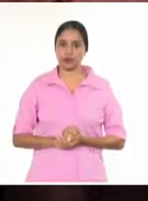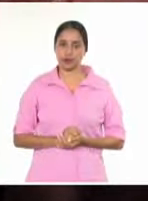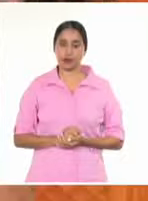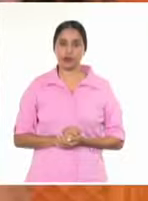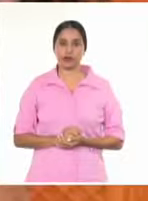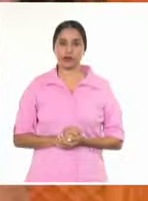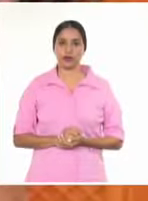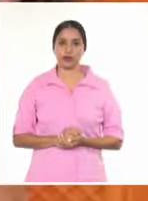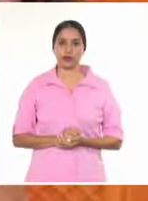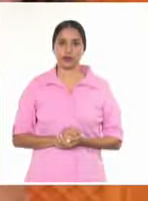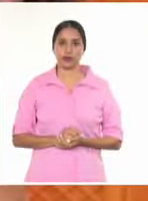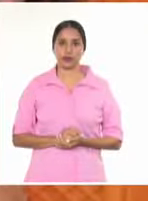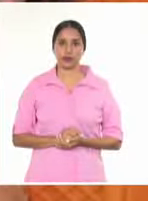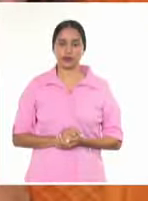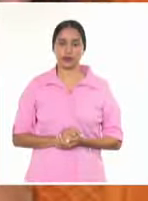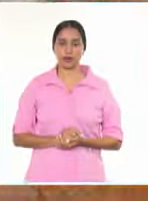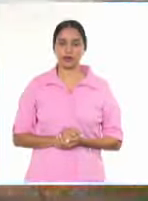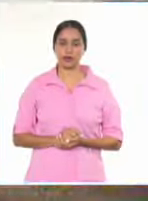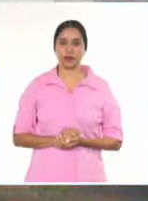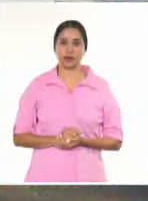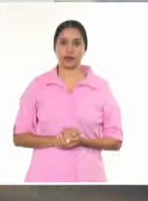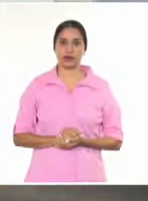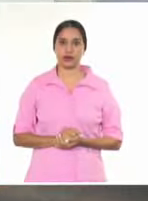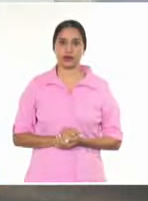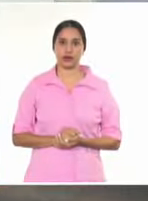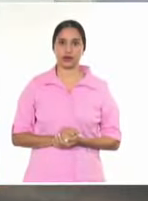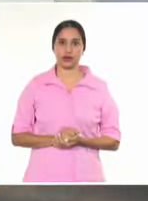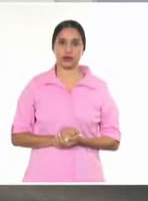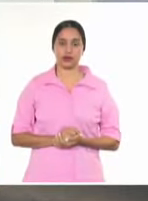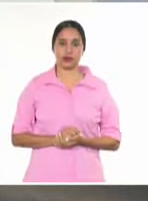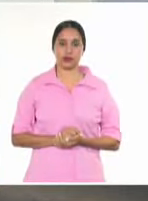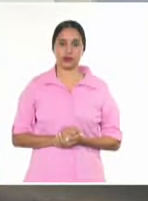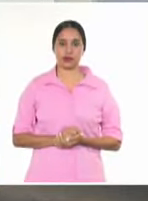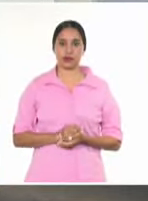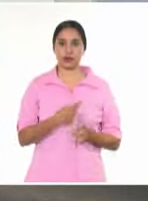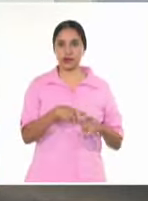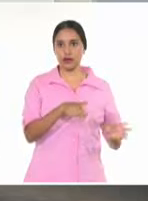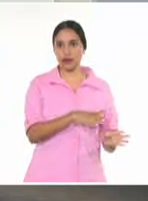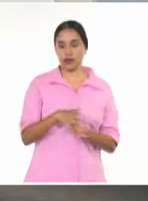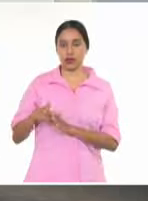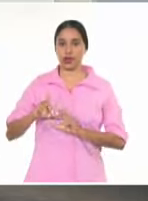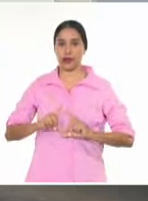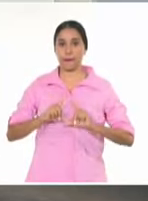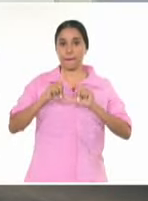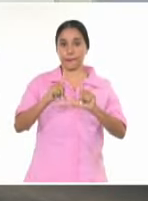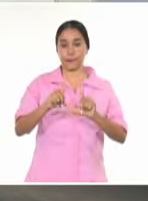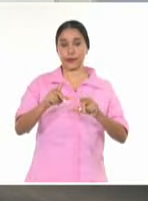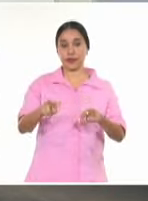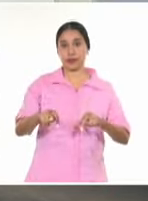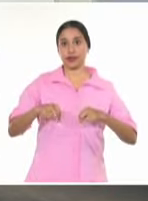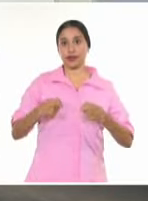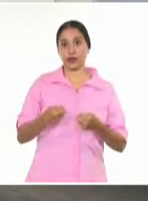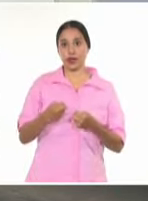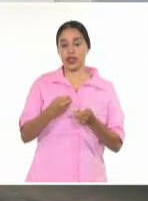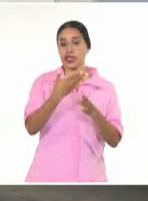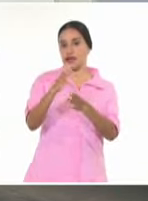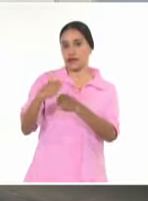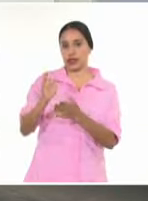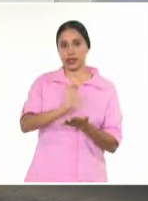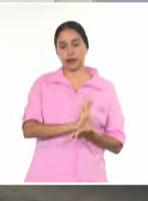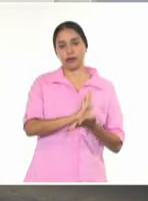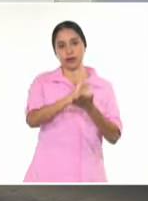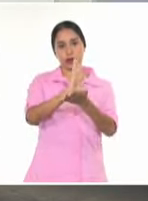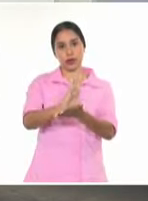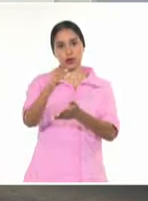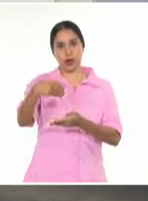Aimea Margos, Canal Cubano de Noticias. Los premios de conservación y restauración de monumentos fueron entregados hoy en